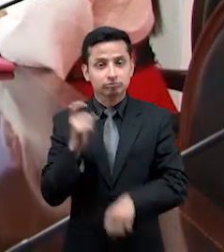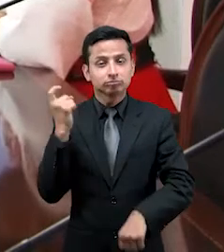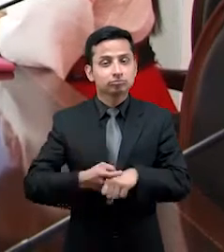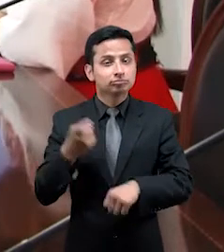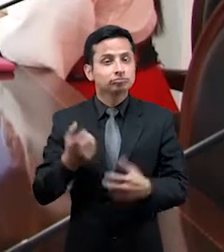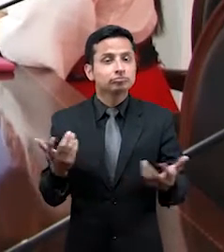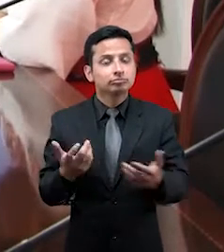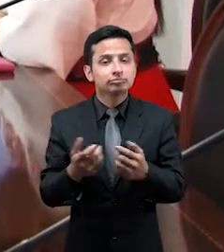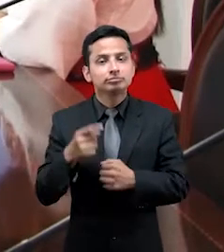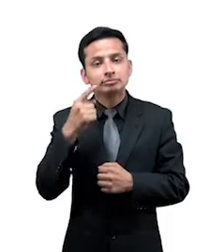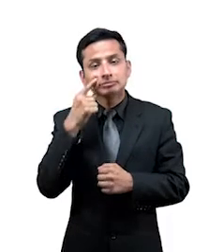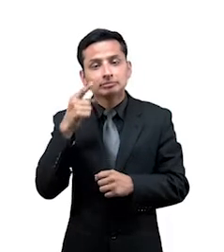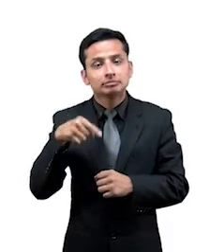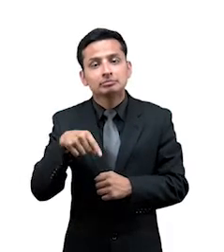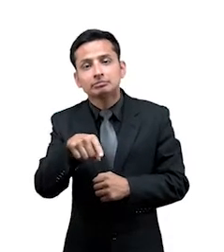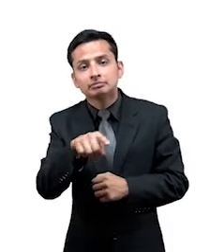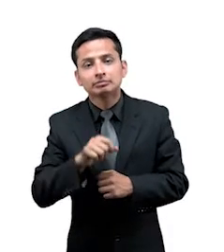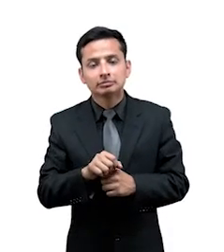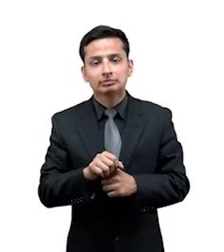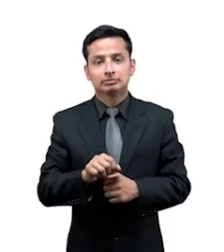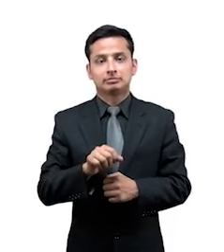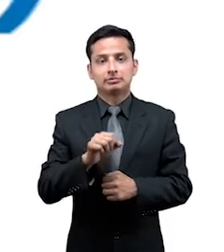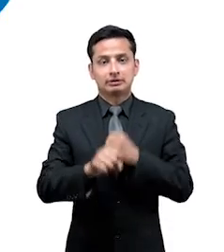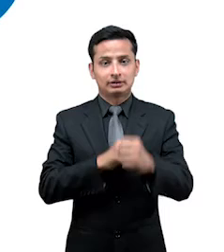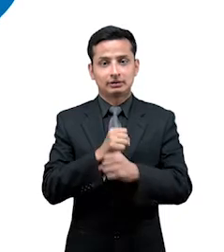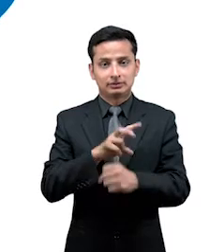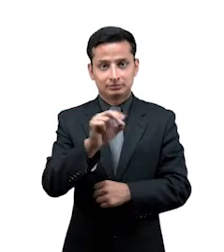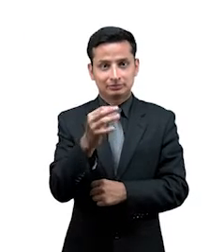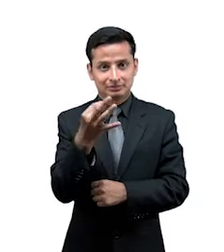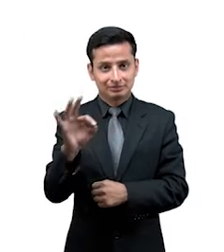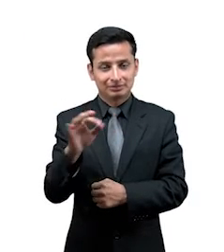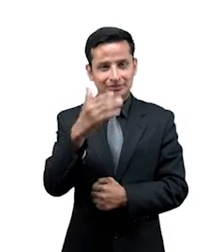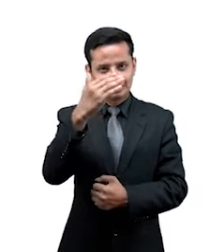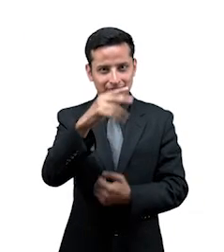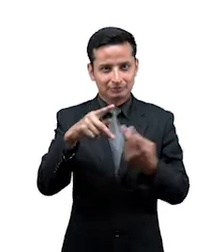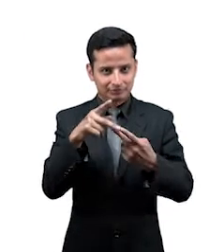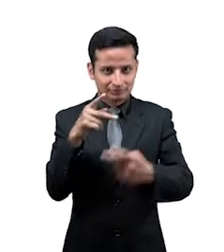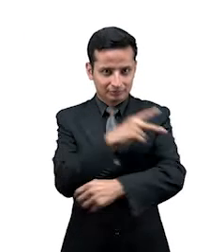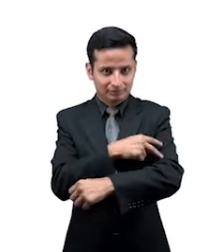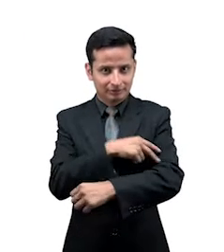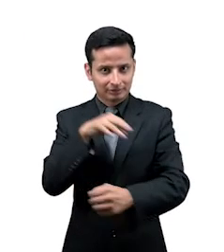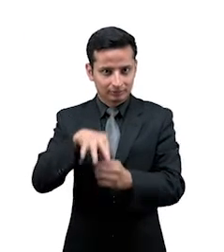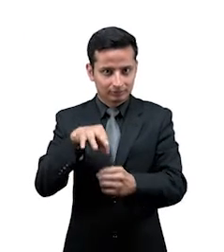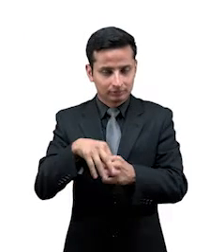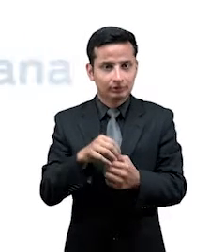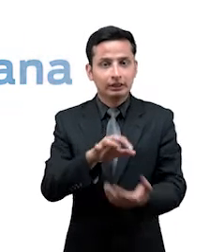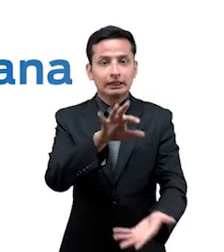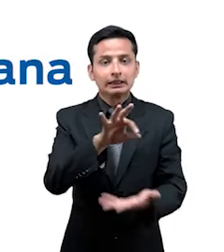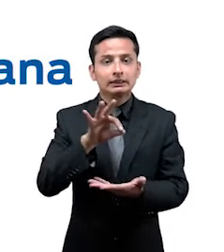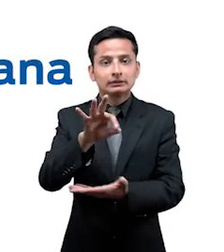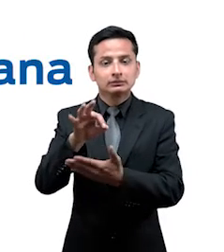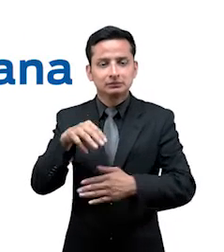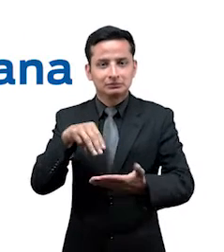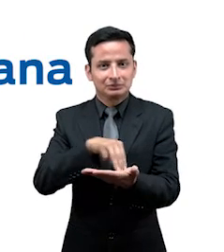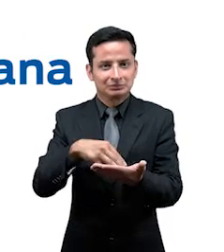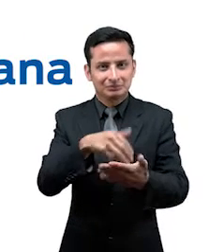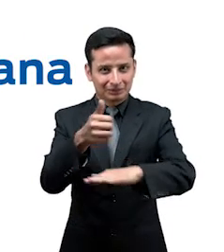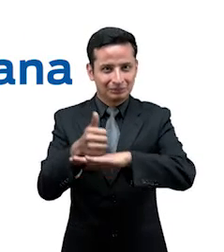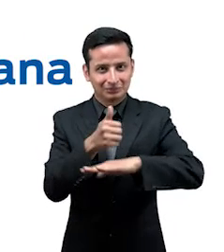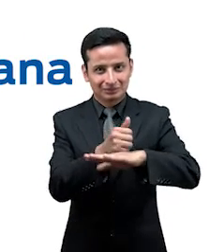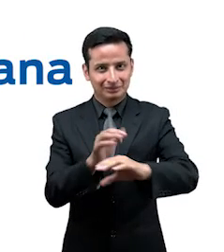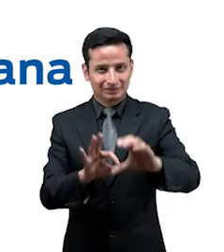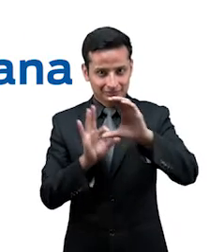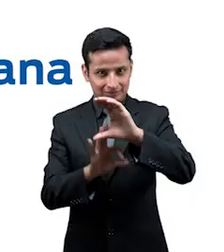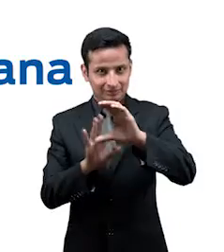particularmente con miras a las elecciones seccionales 2019 y elección de consejeras y consejeros del Consejo de Participación